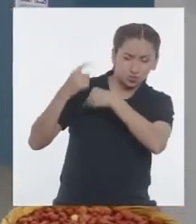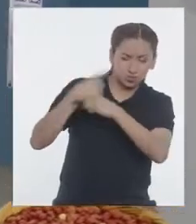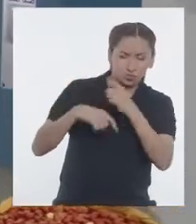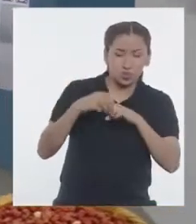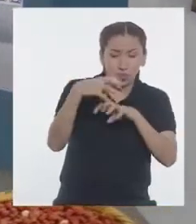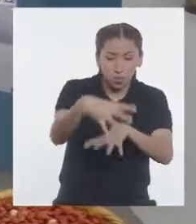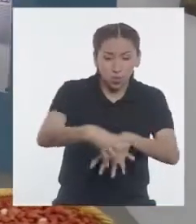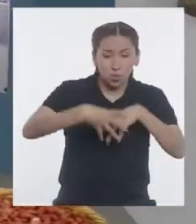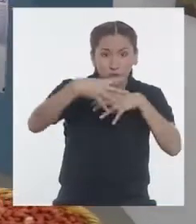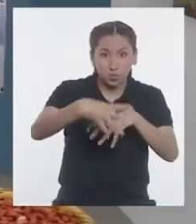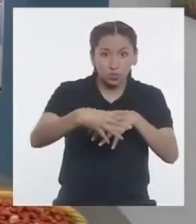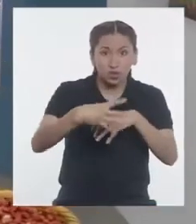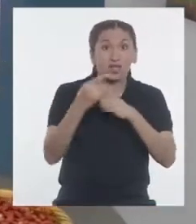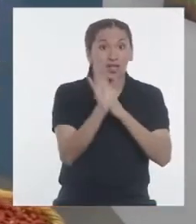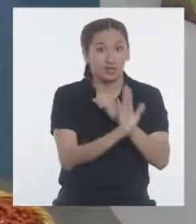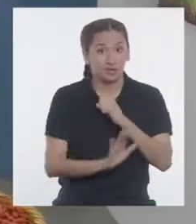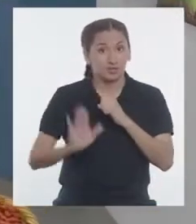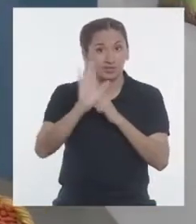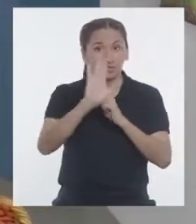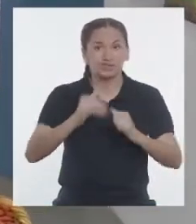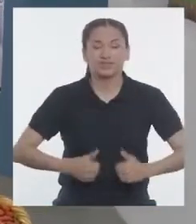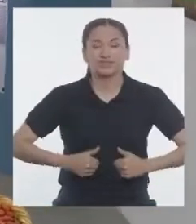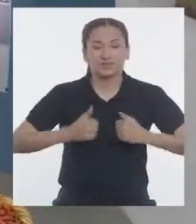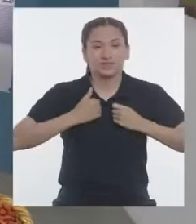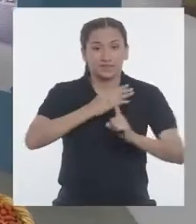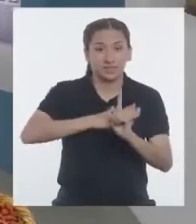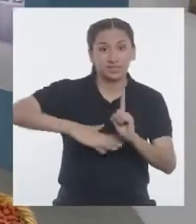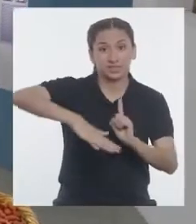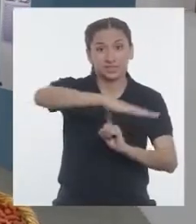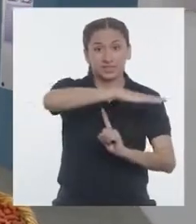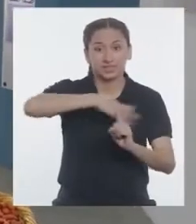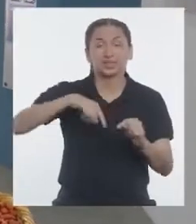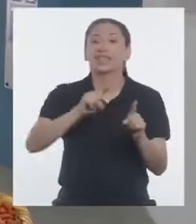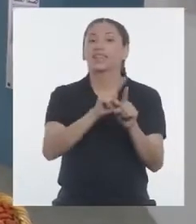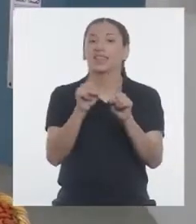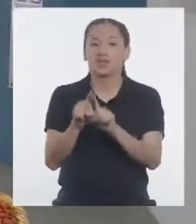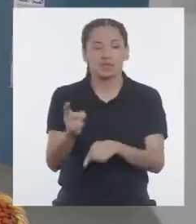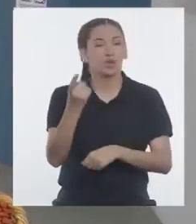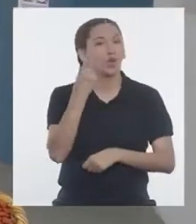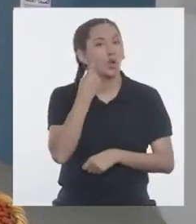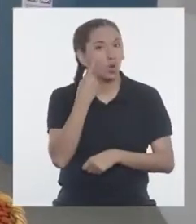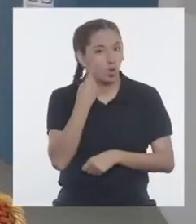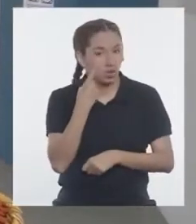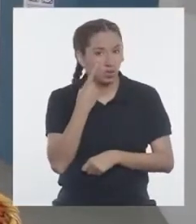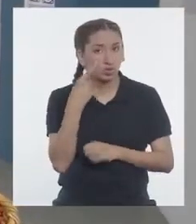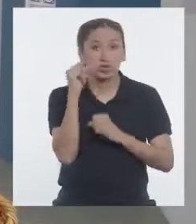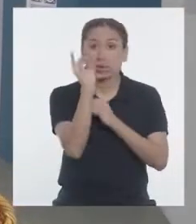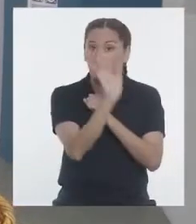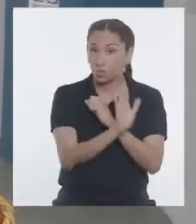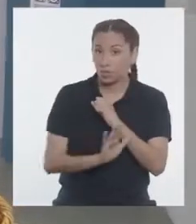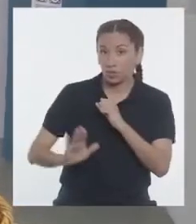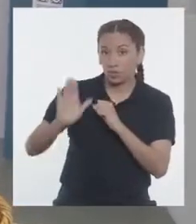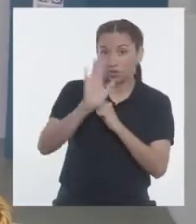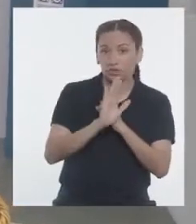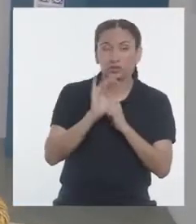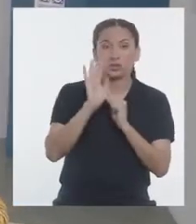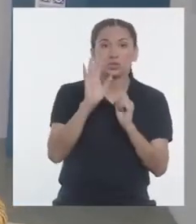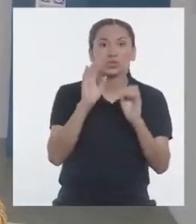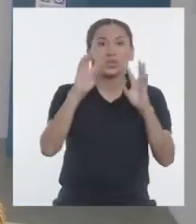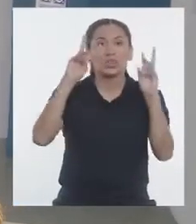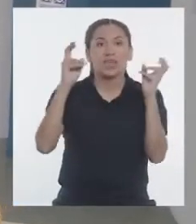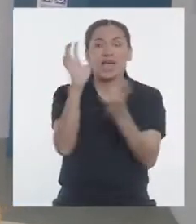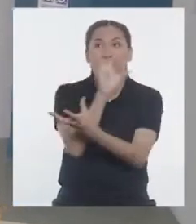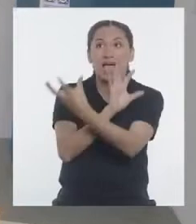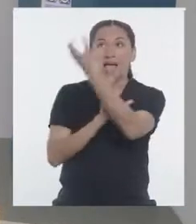cultivar. Asegurando nuestra biodiversidad y a conocer y proteger nuestros